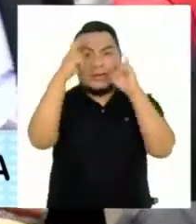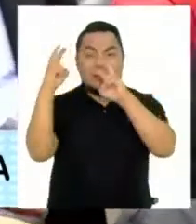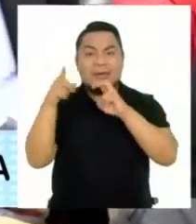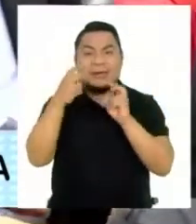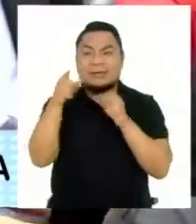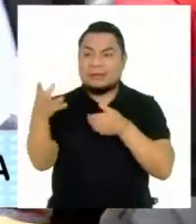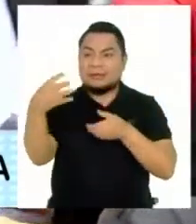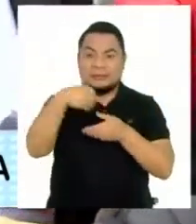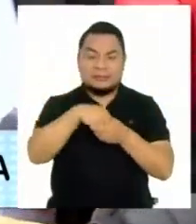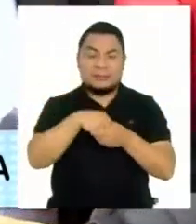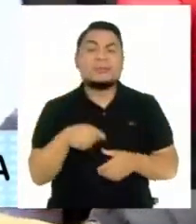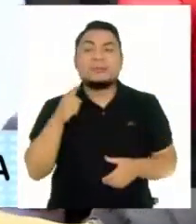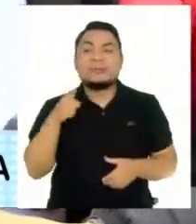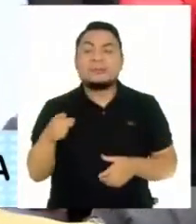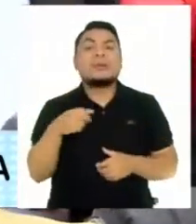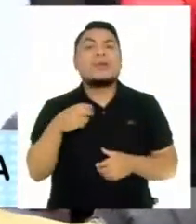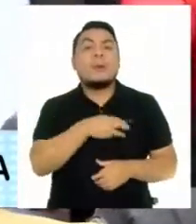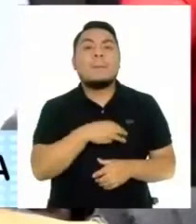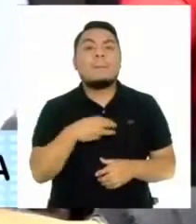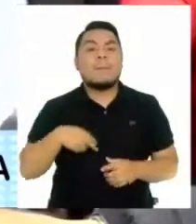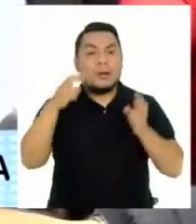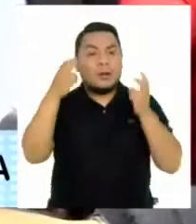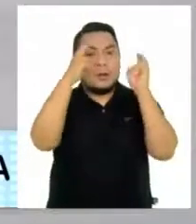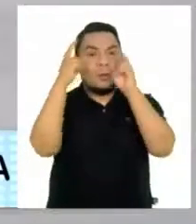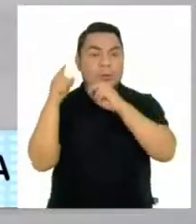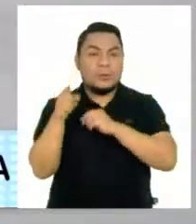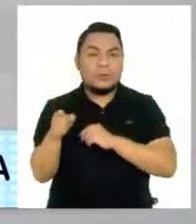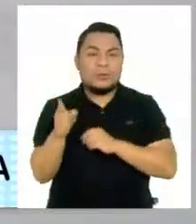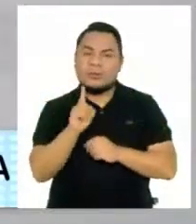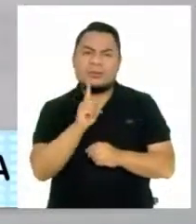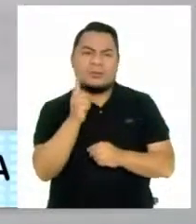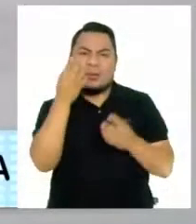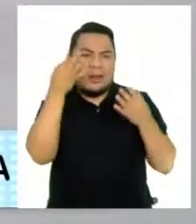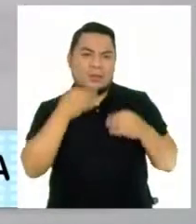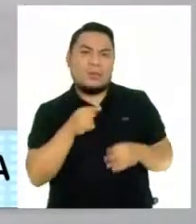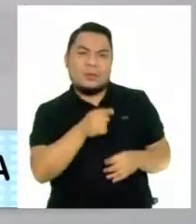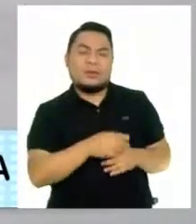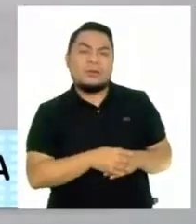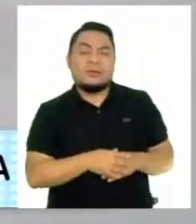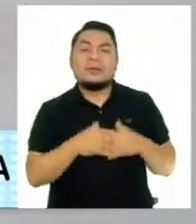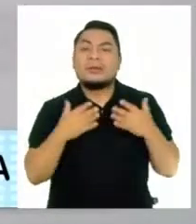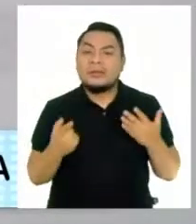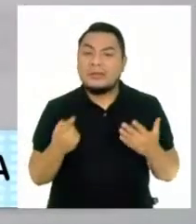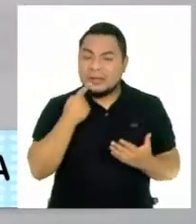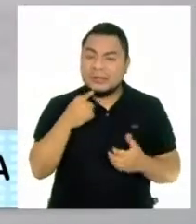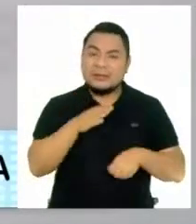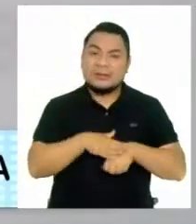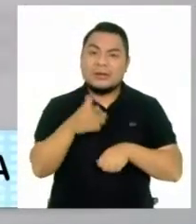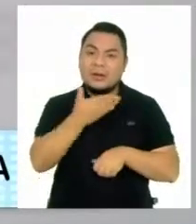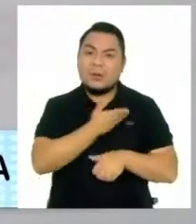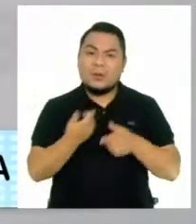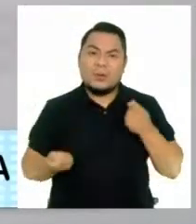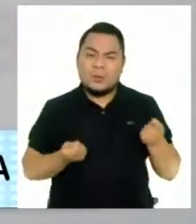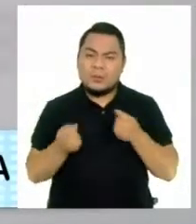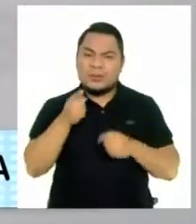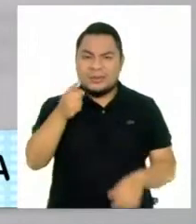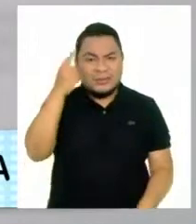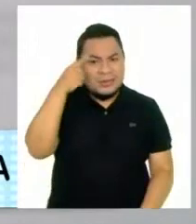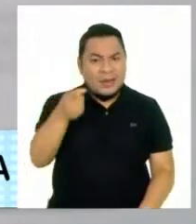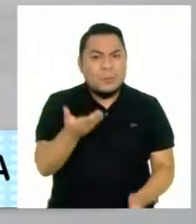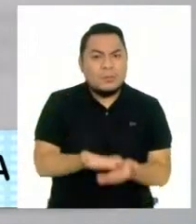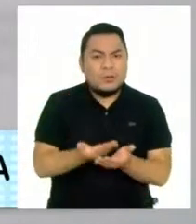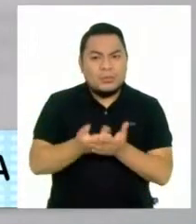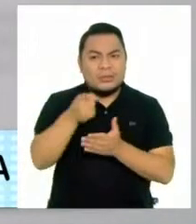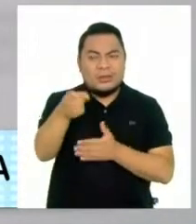ministros de Comercio Exterior y Turismo expresaron su rechazo a la iniciativa. En un comunicado exhortaron al gobierno a desistir de dicha